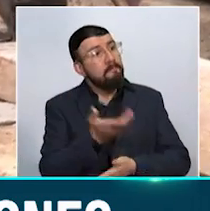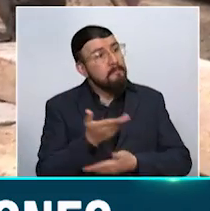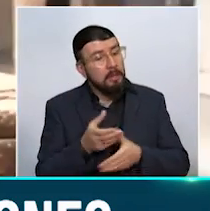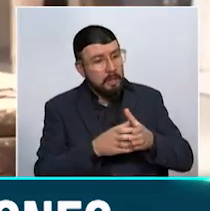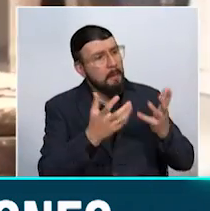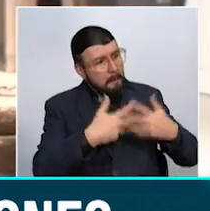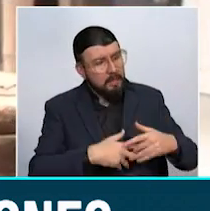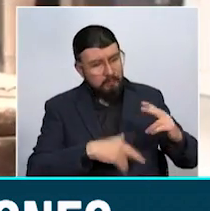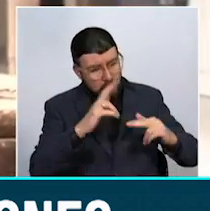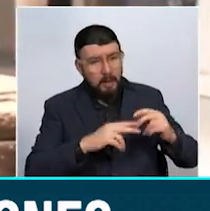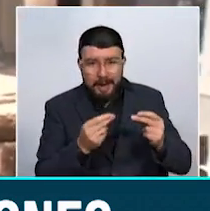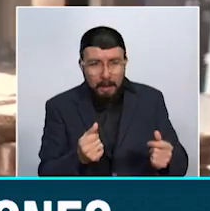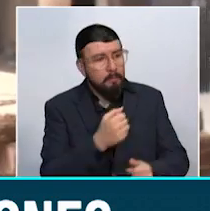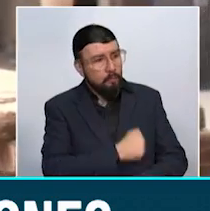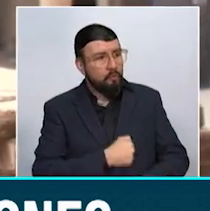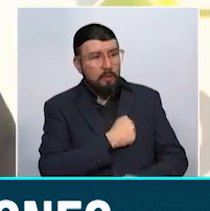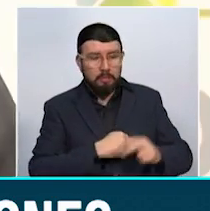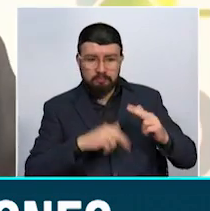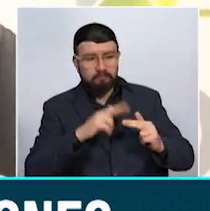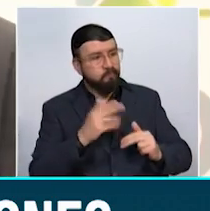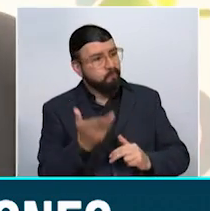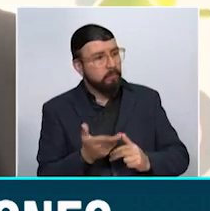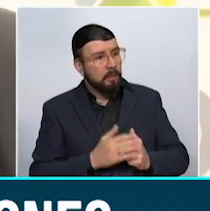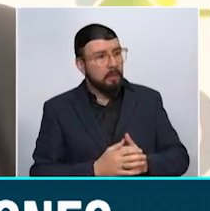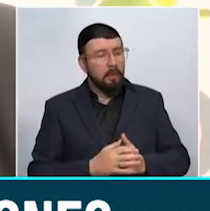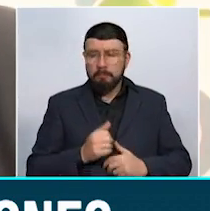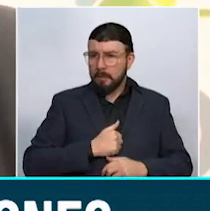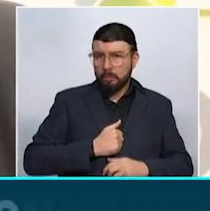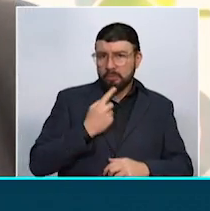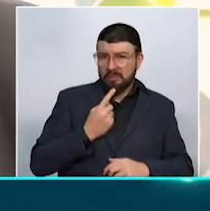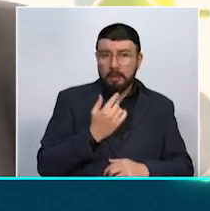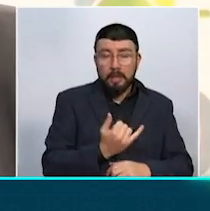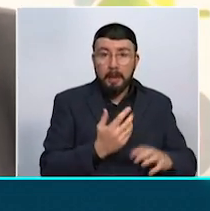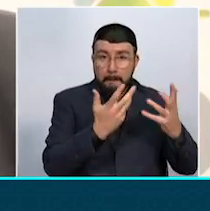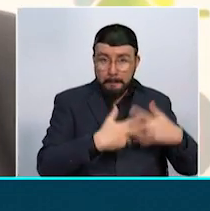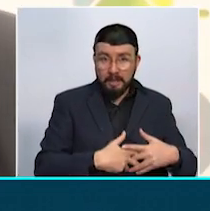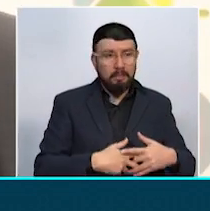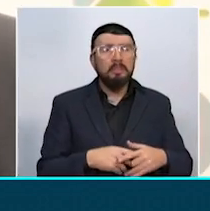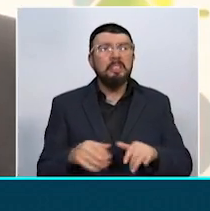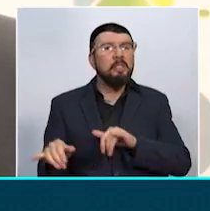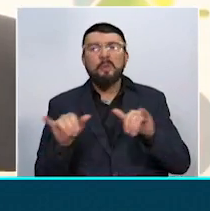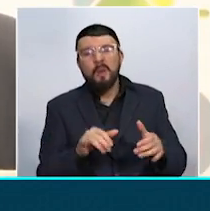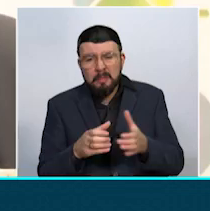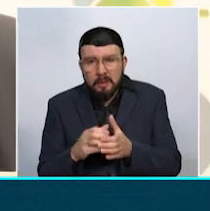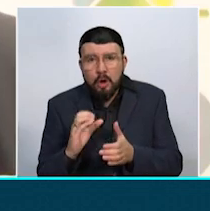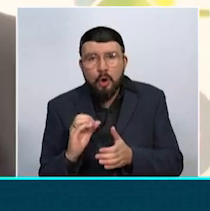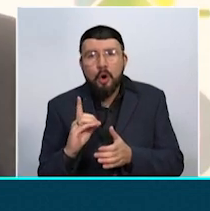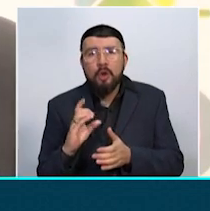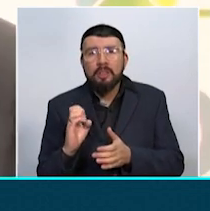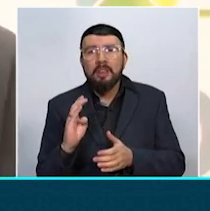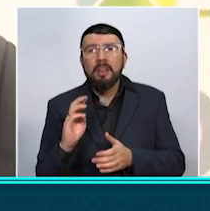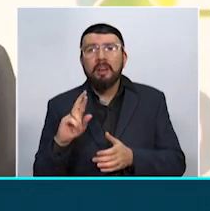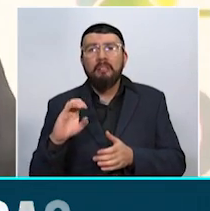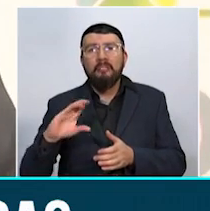ejecutar cuanto antes las obras. Yo podría decir que esta empresa es uno de bret chiquito, porque ha